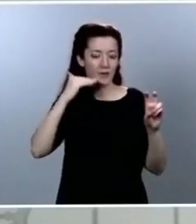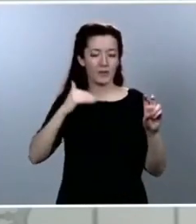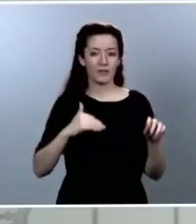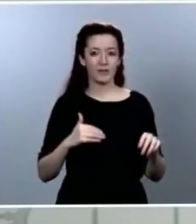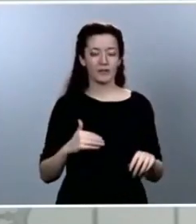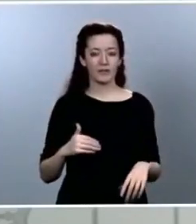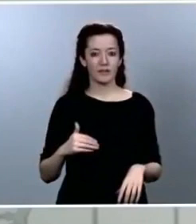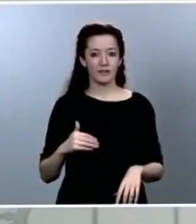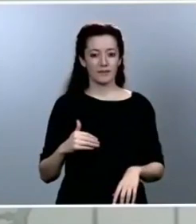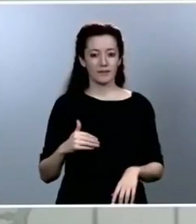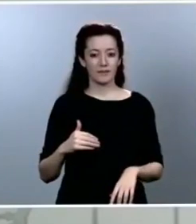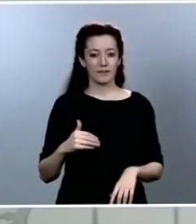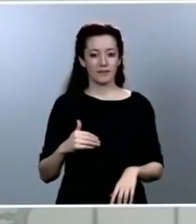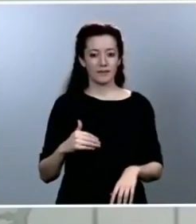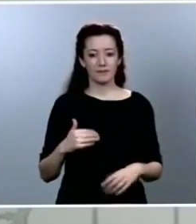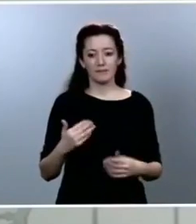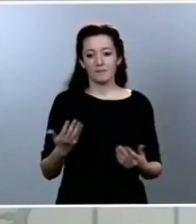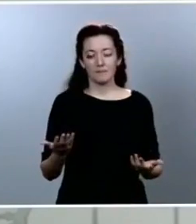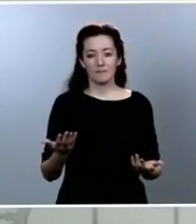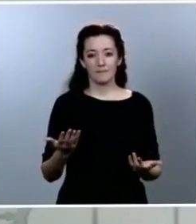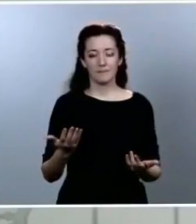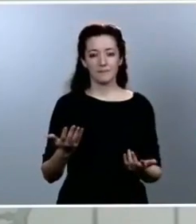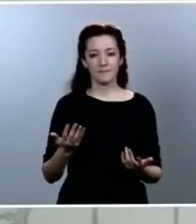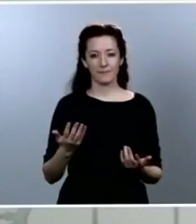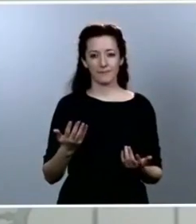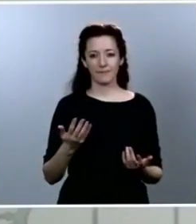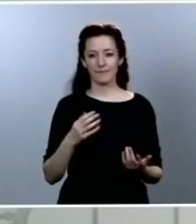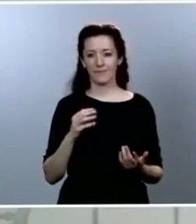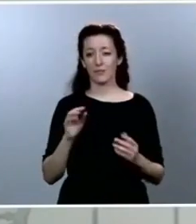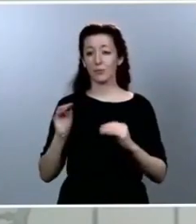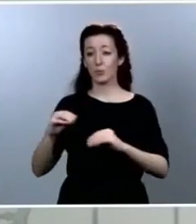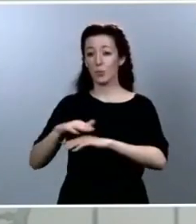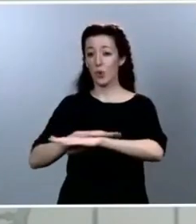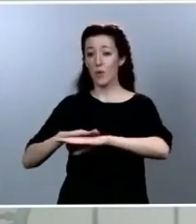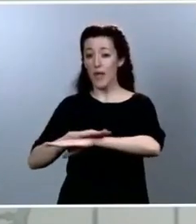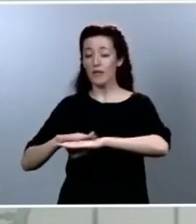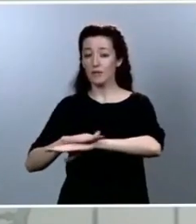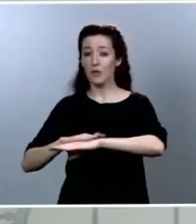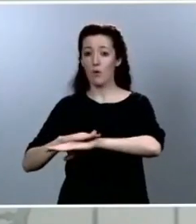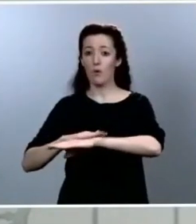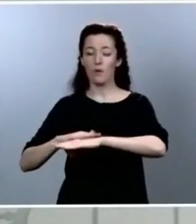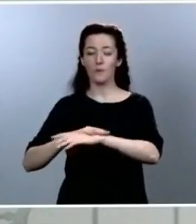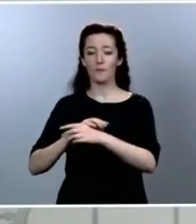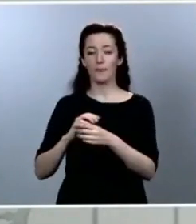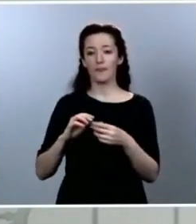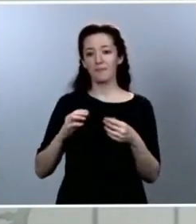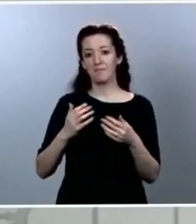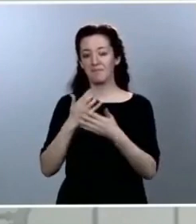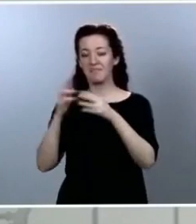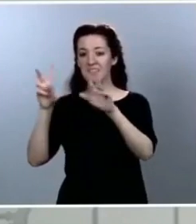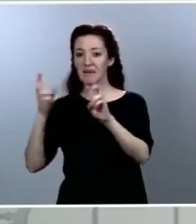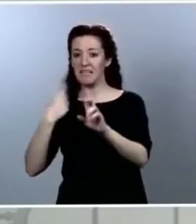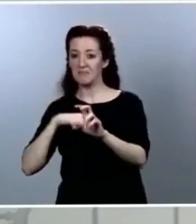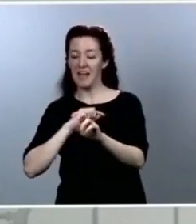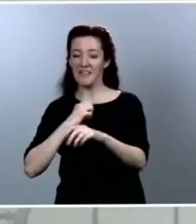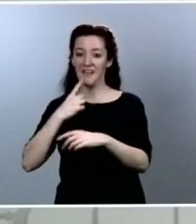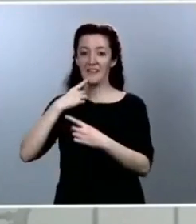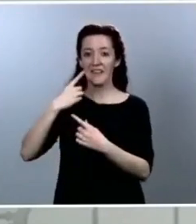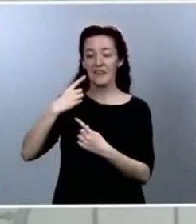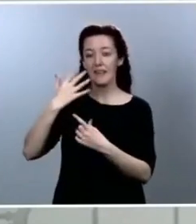apreciaciones que ha hecho algún componente de su gobierno en relación con España y otros países que efectivamente estamos siendo